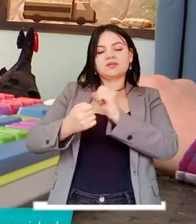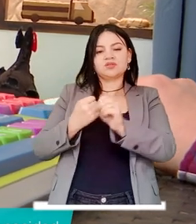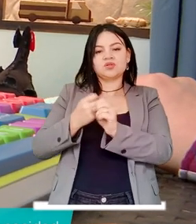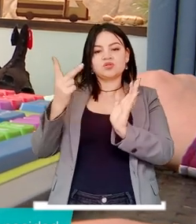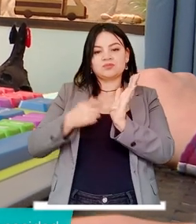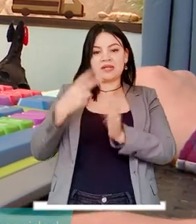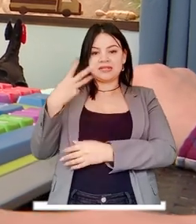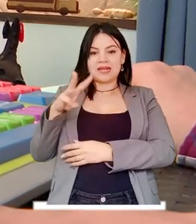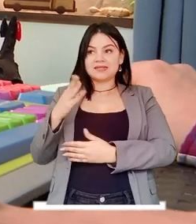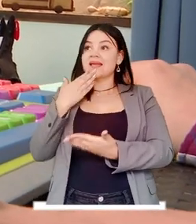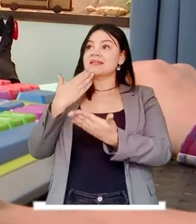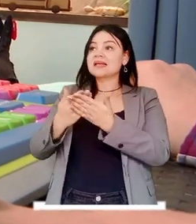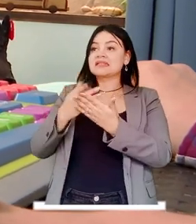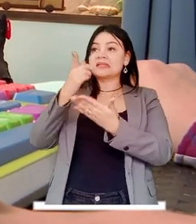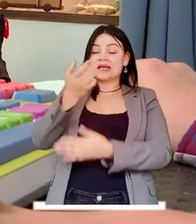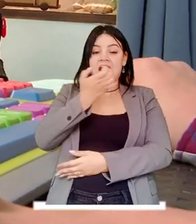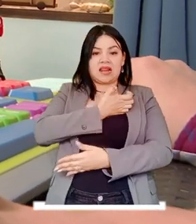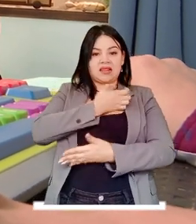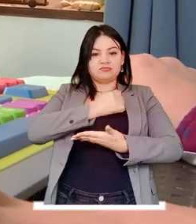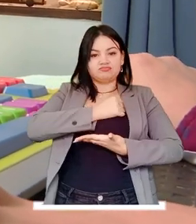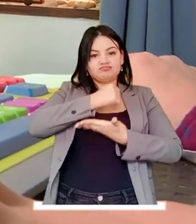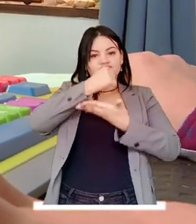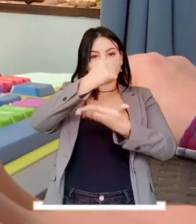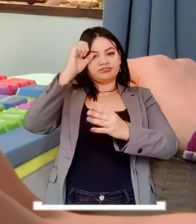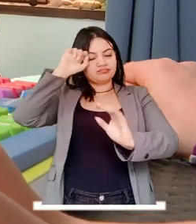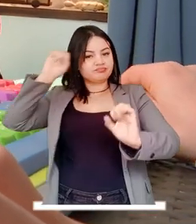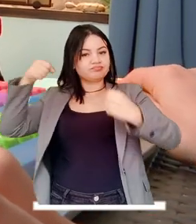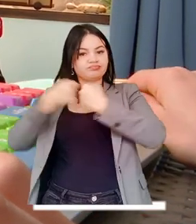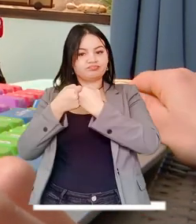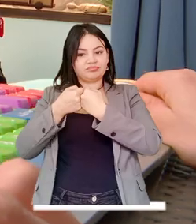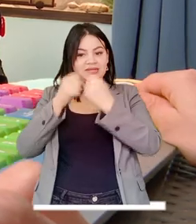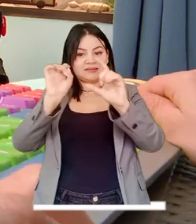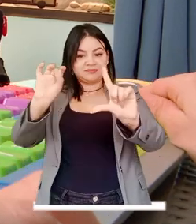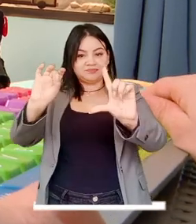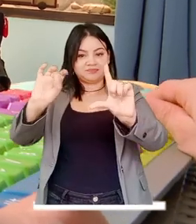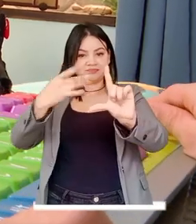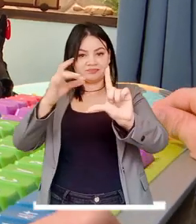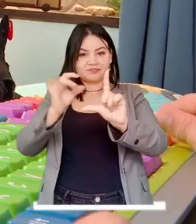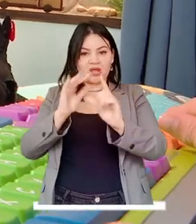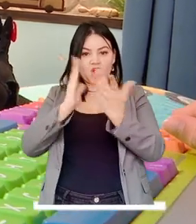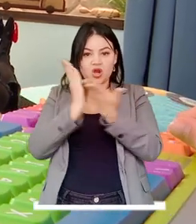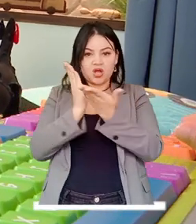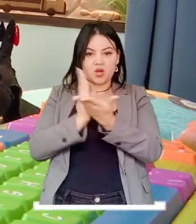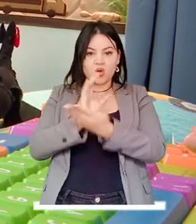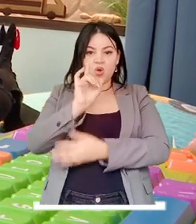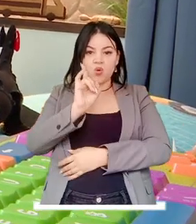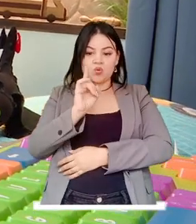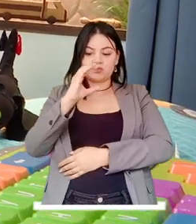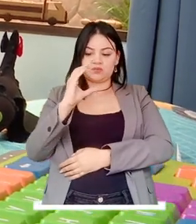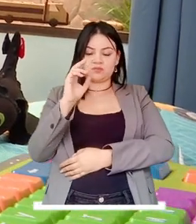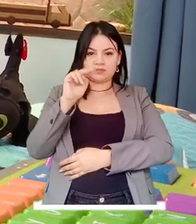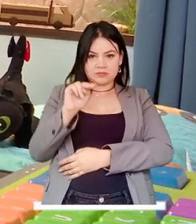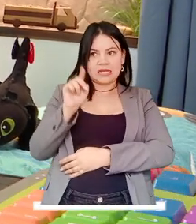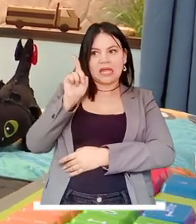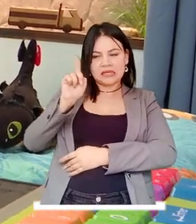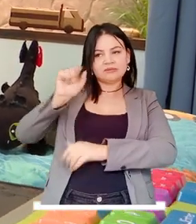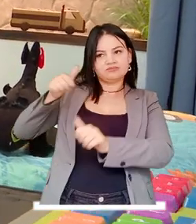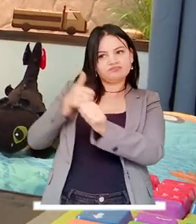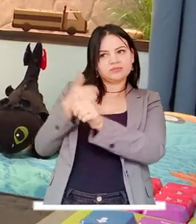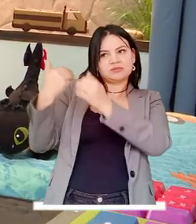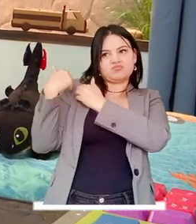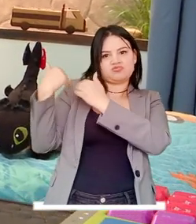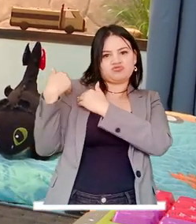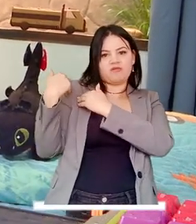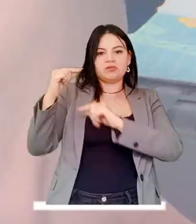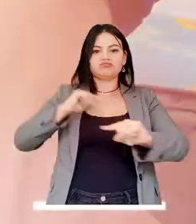gracias a los aportes que hace la Alcaldía de Medellín en convenio con el Cibercolegio UCN que es el operador de